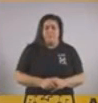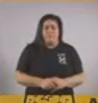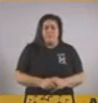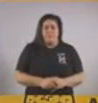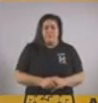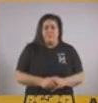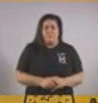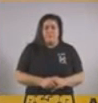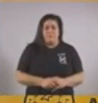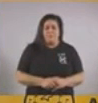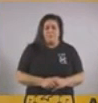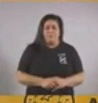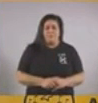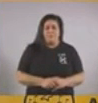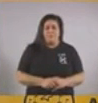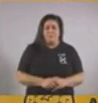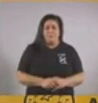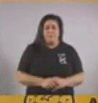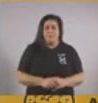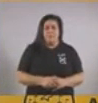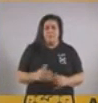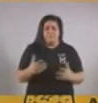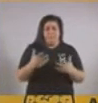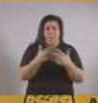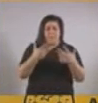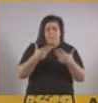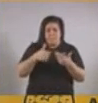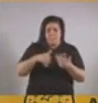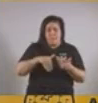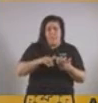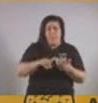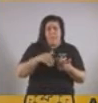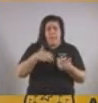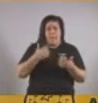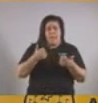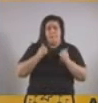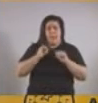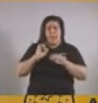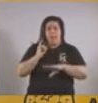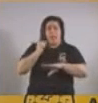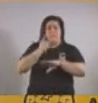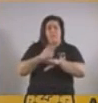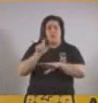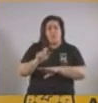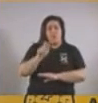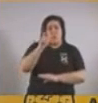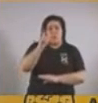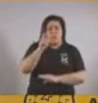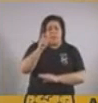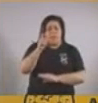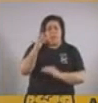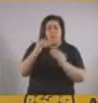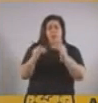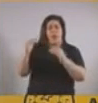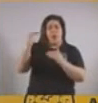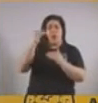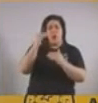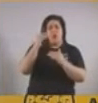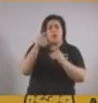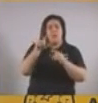de cara a los próximos días y a la espera del fallo que está pendiente por parte de la Corte Suprema,